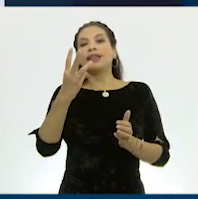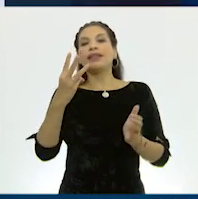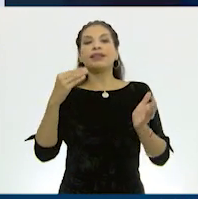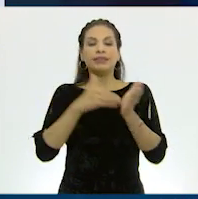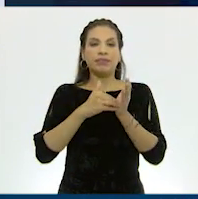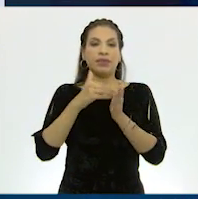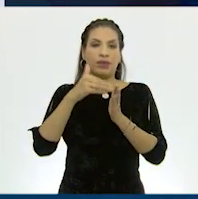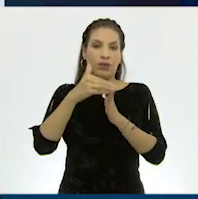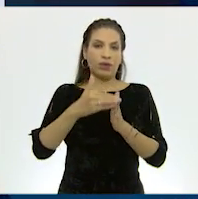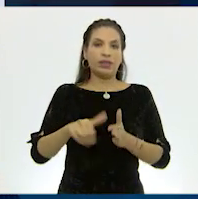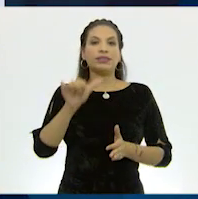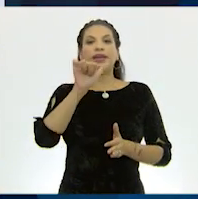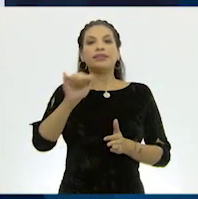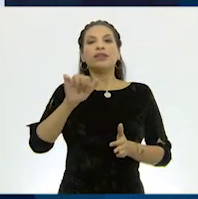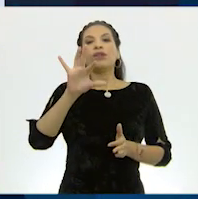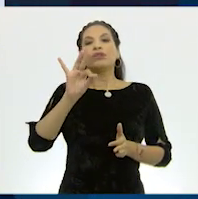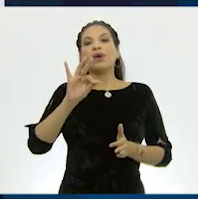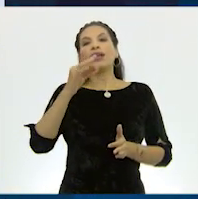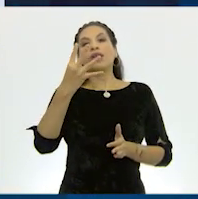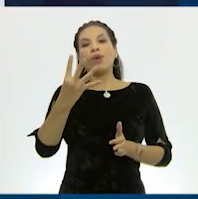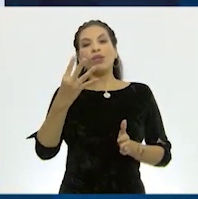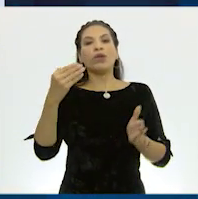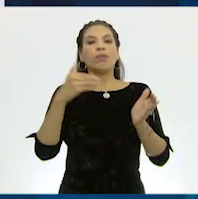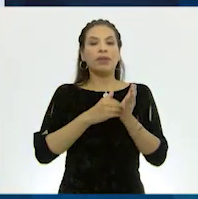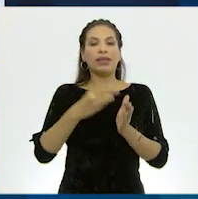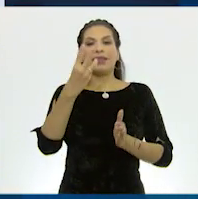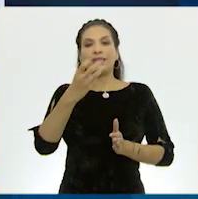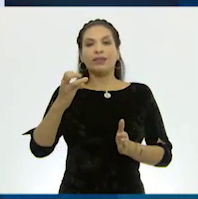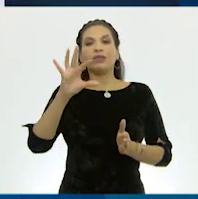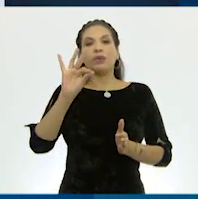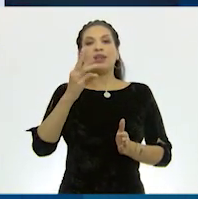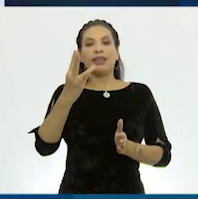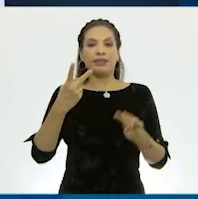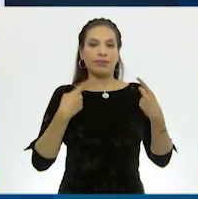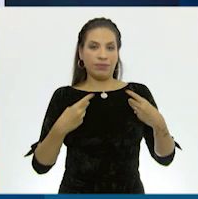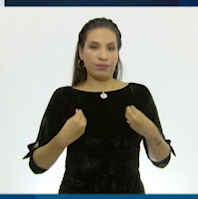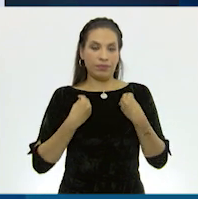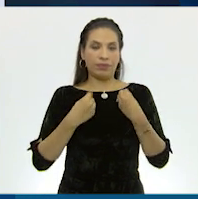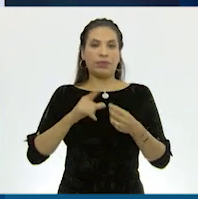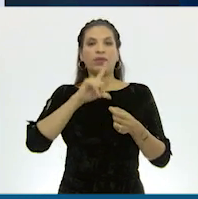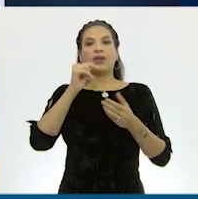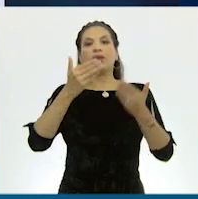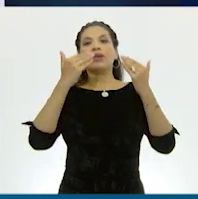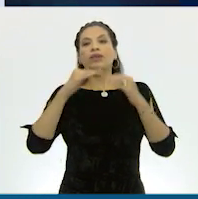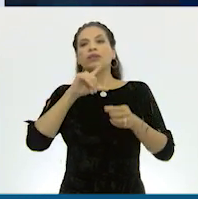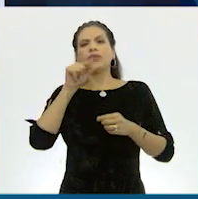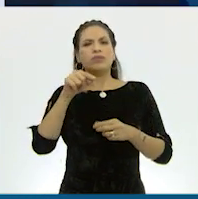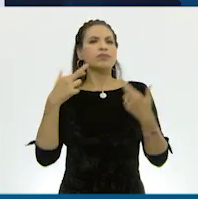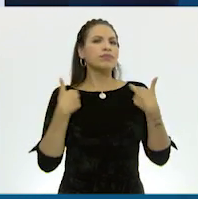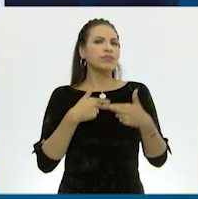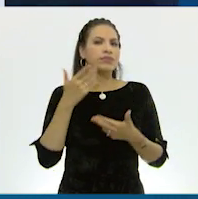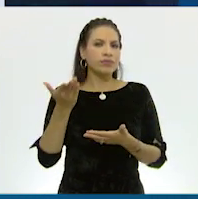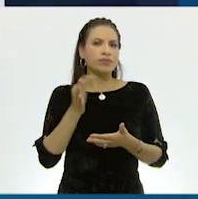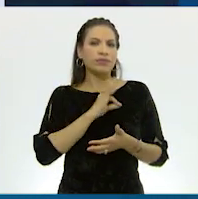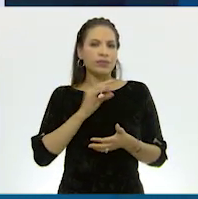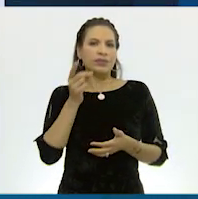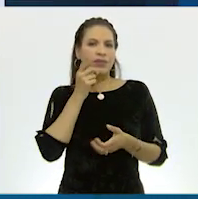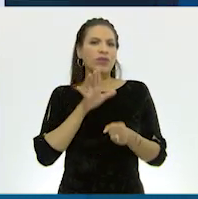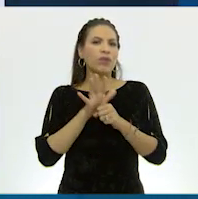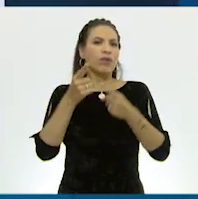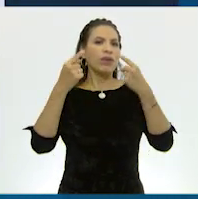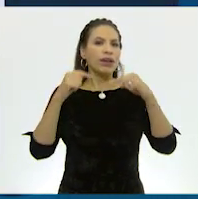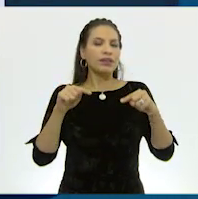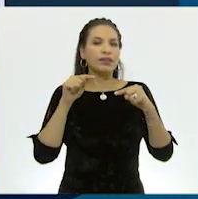.644.343 habitantes. ¿Y puede terminar usted, profesor? Claro que sí, Ale.